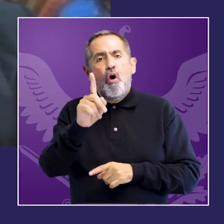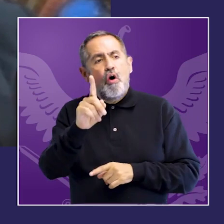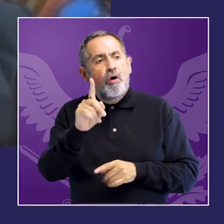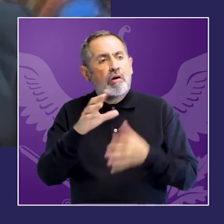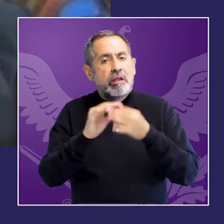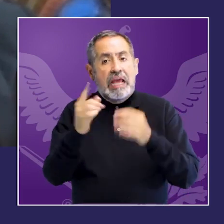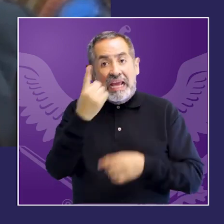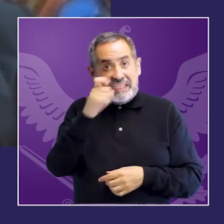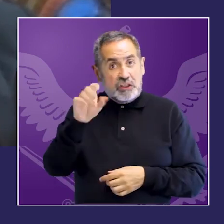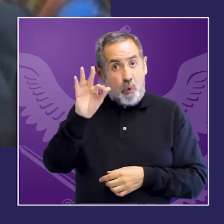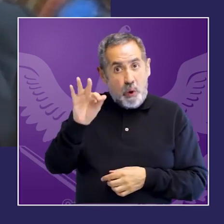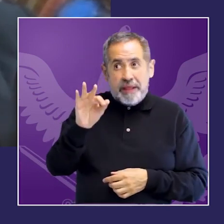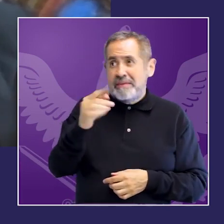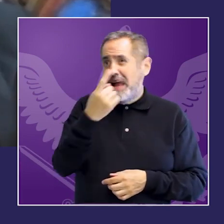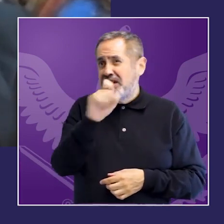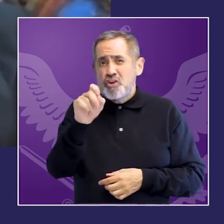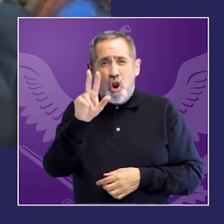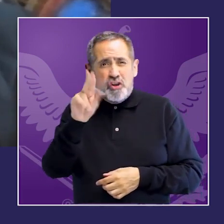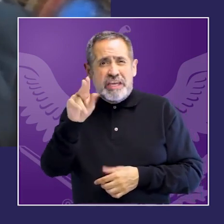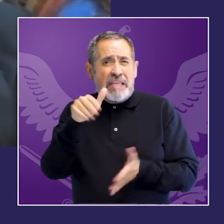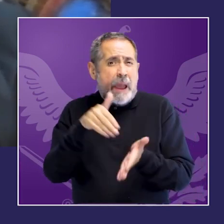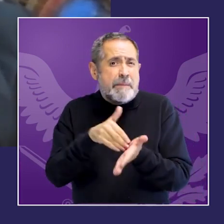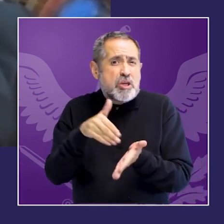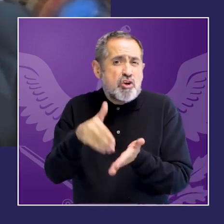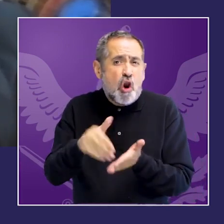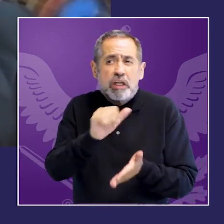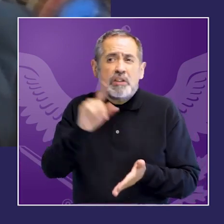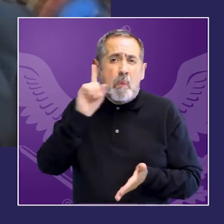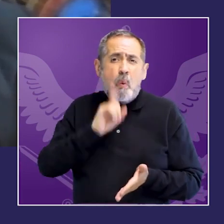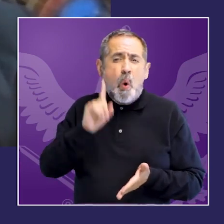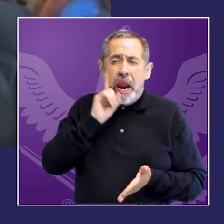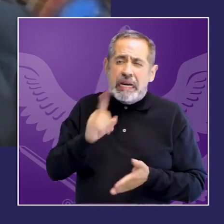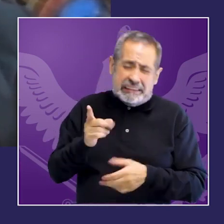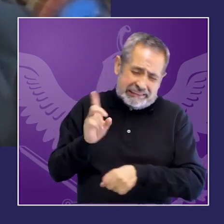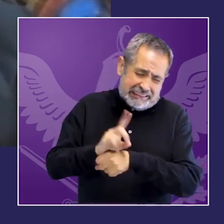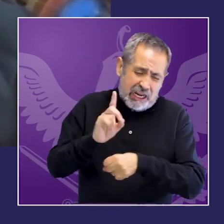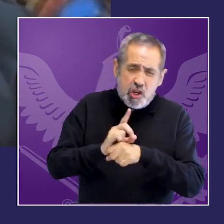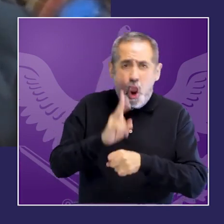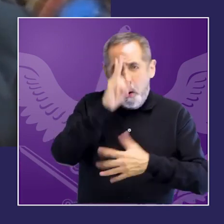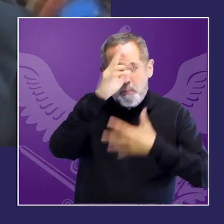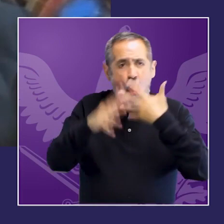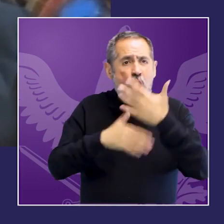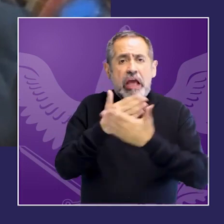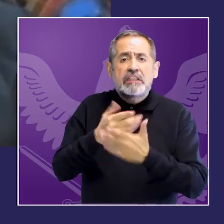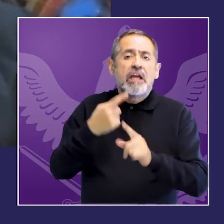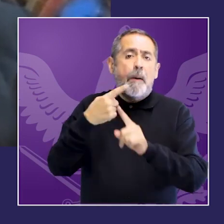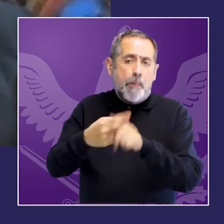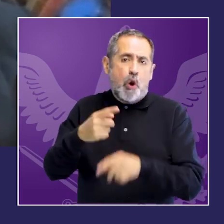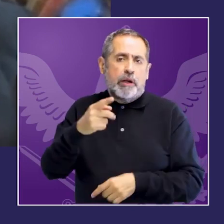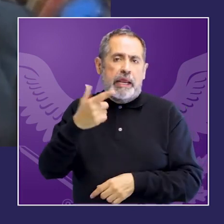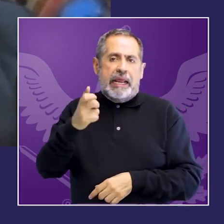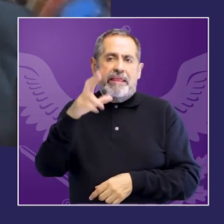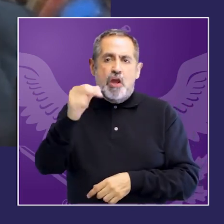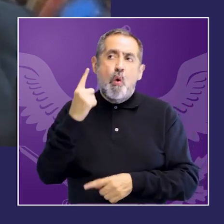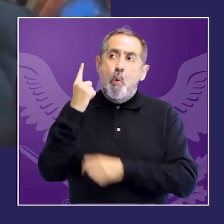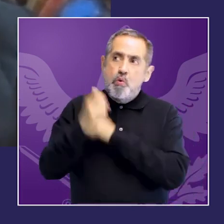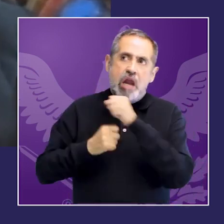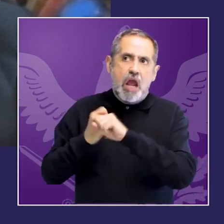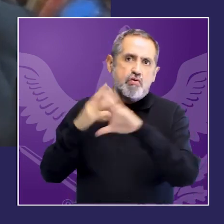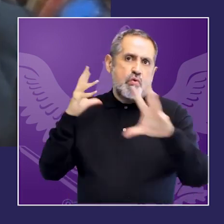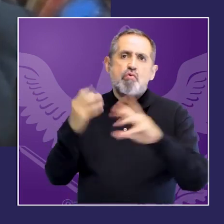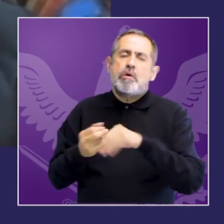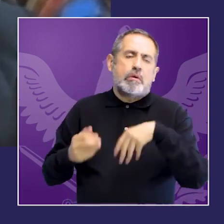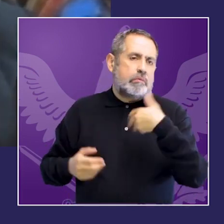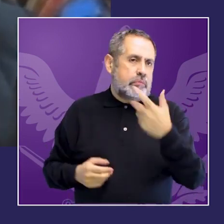comparación entre las 140 a 180 millones de mujeres que viven violencia por razón de